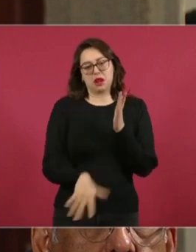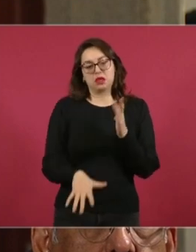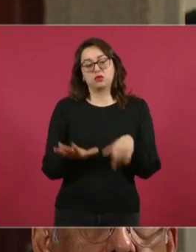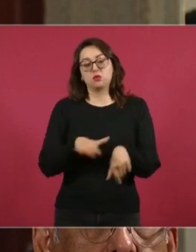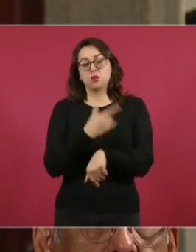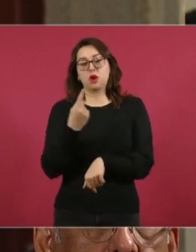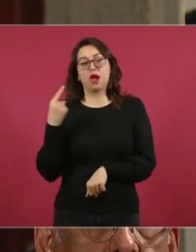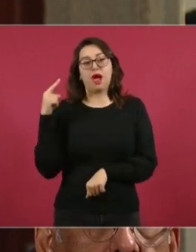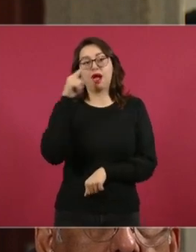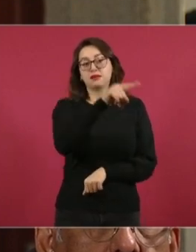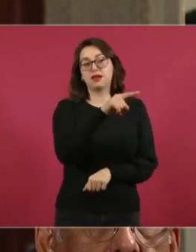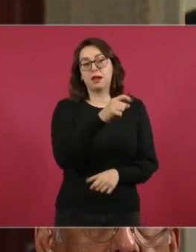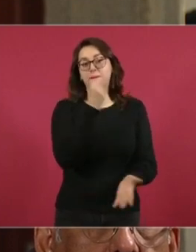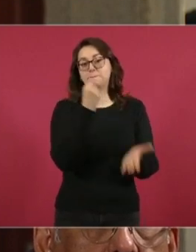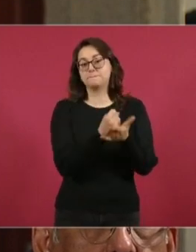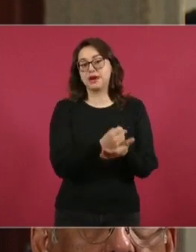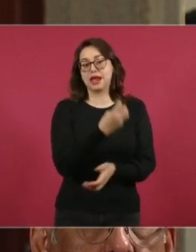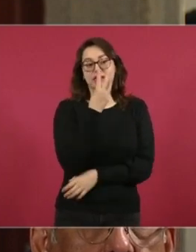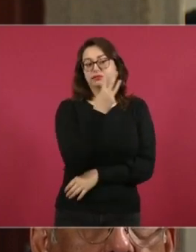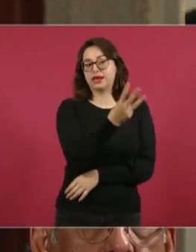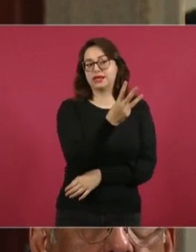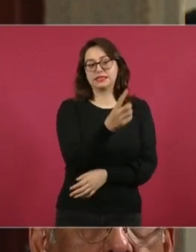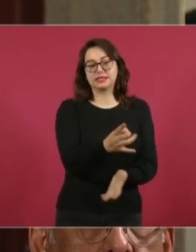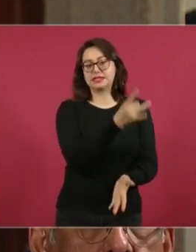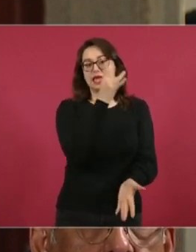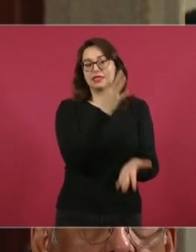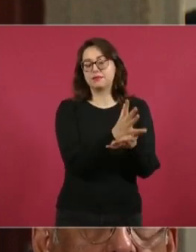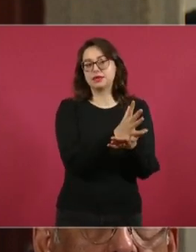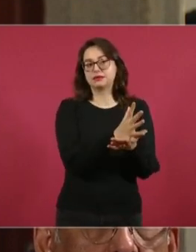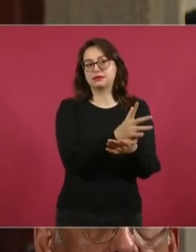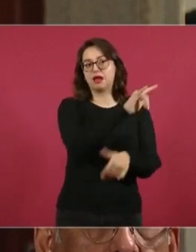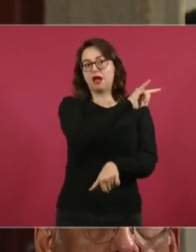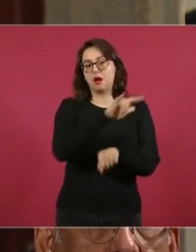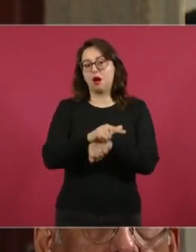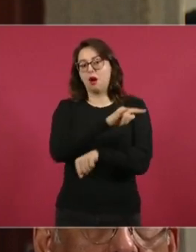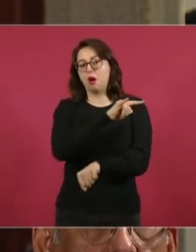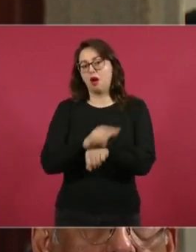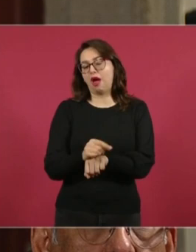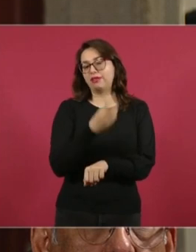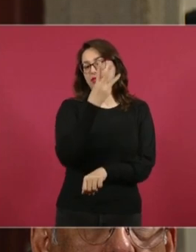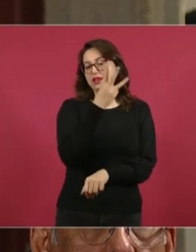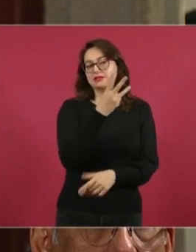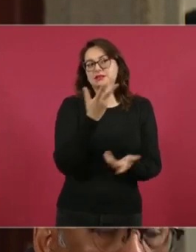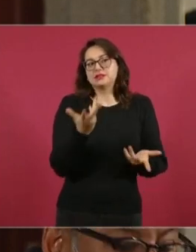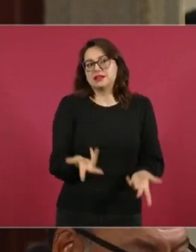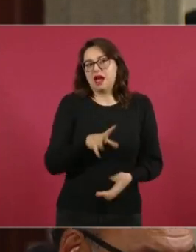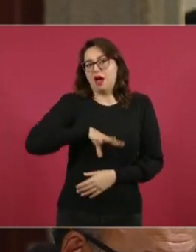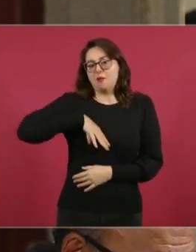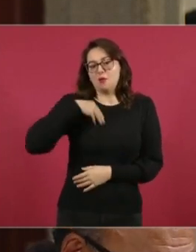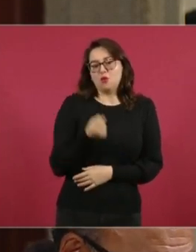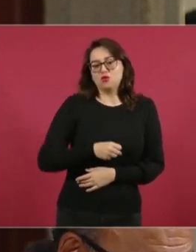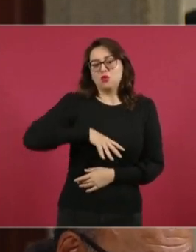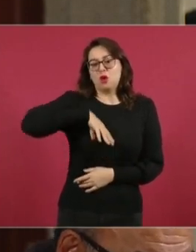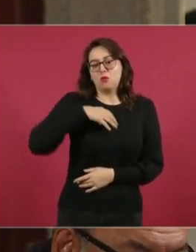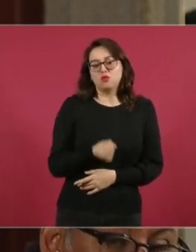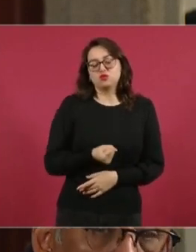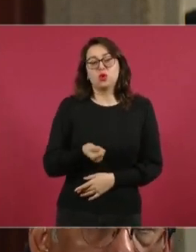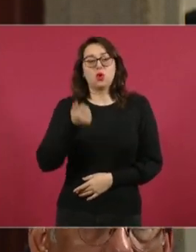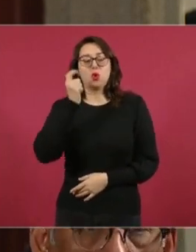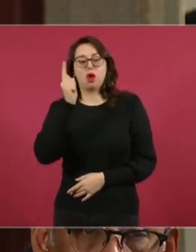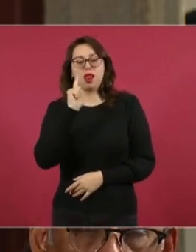nosotros los usuarios. Es simplemente una anotación al margen. Ojalá nos ayuden con eso, señor general.